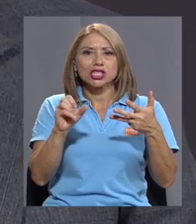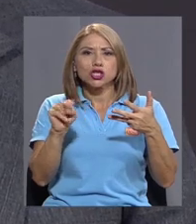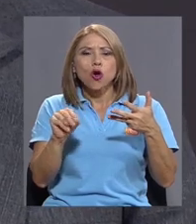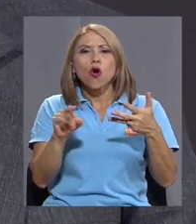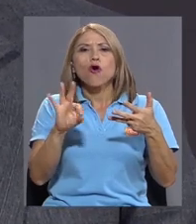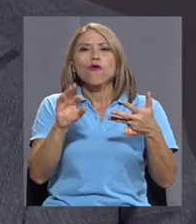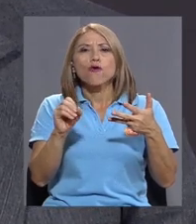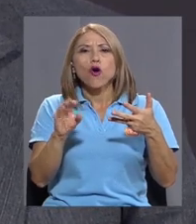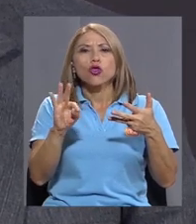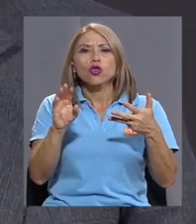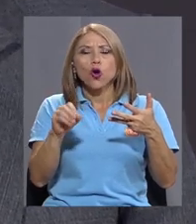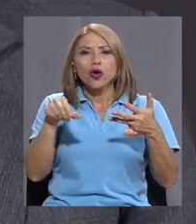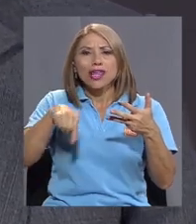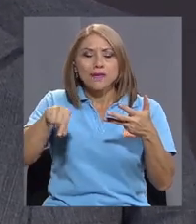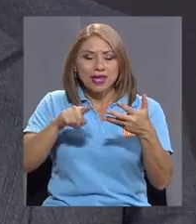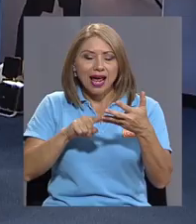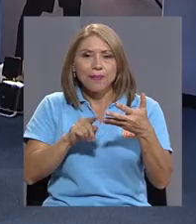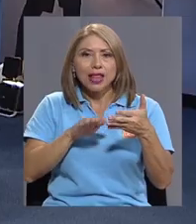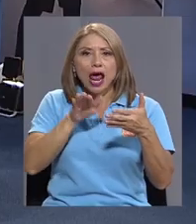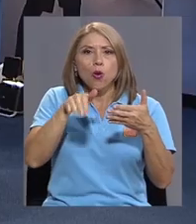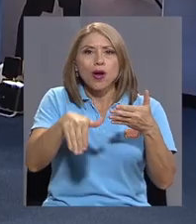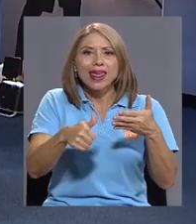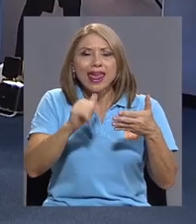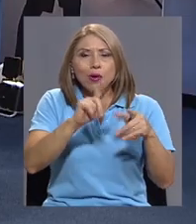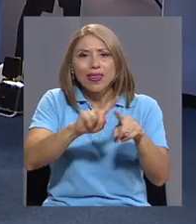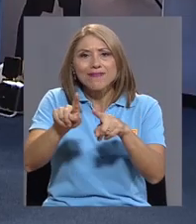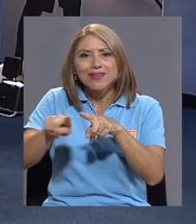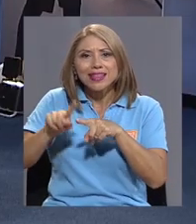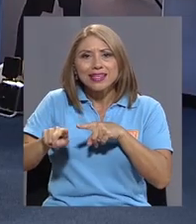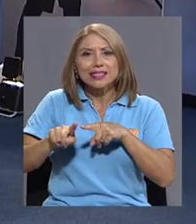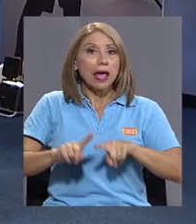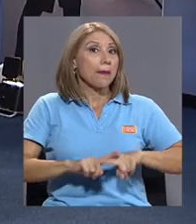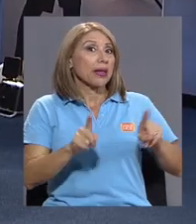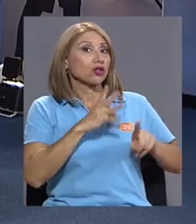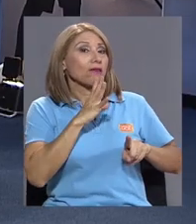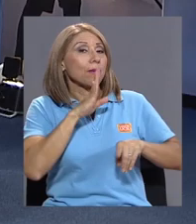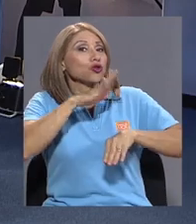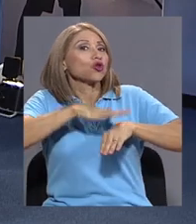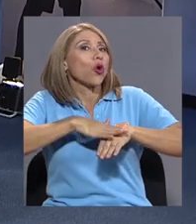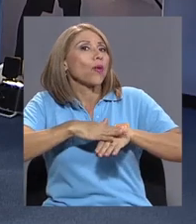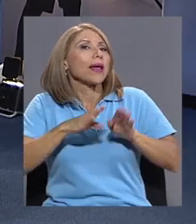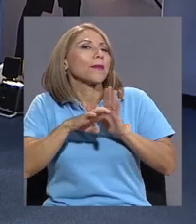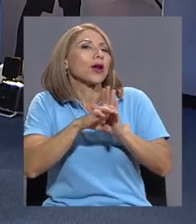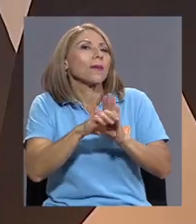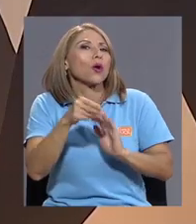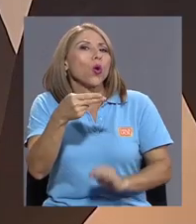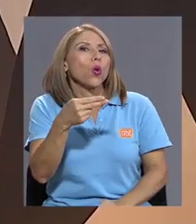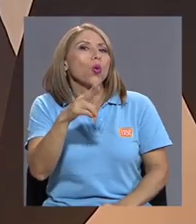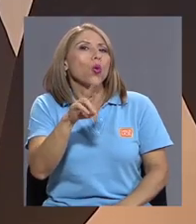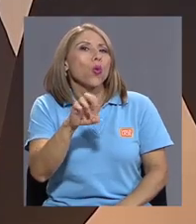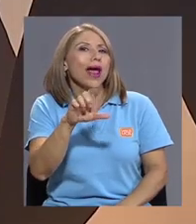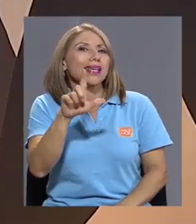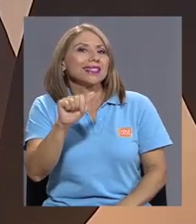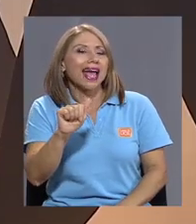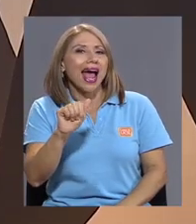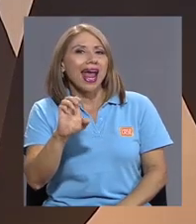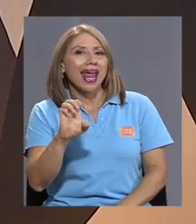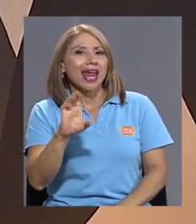la huella de agua, entre otras. Bueno, pero si hablamos en términos más simples de huella ecológica, para los